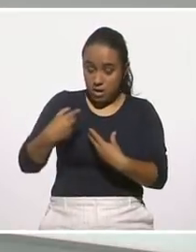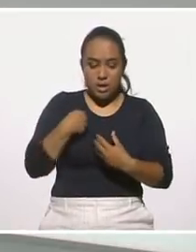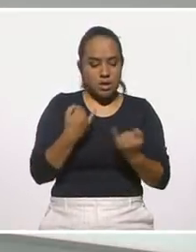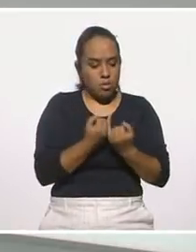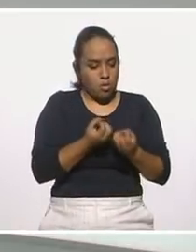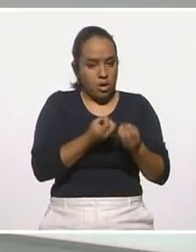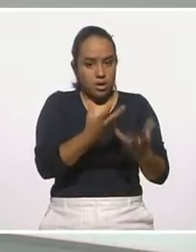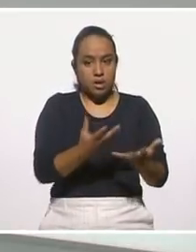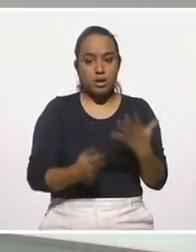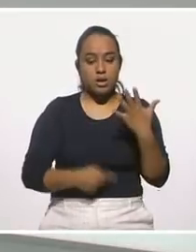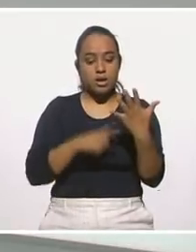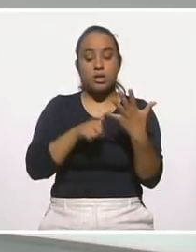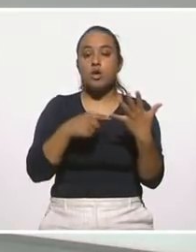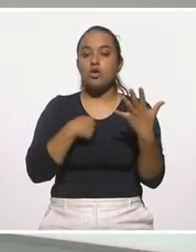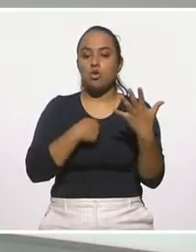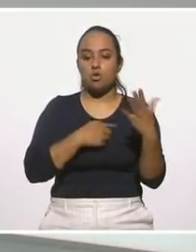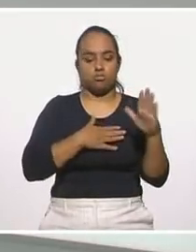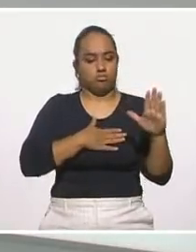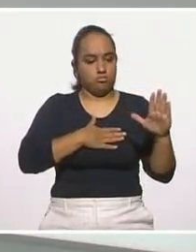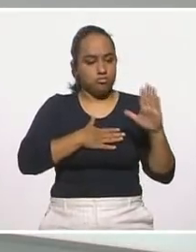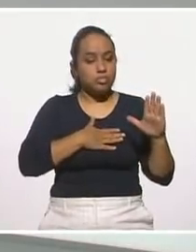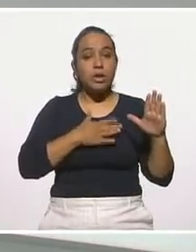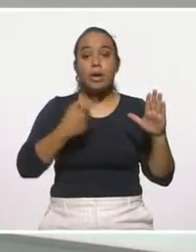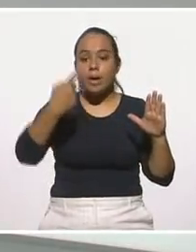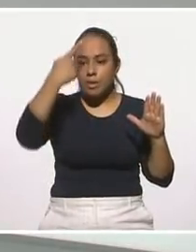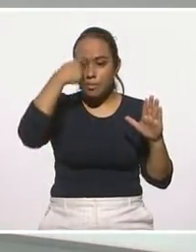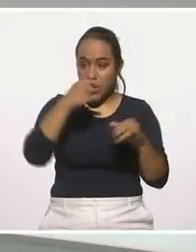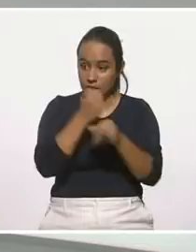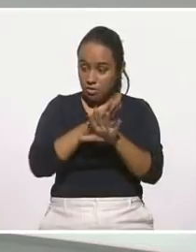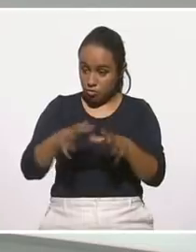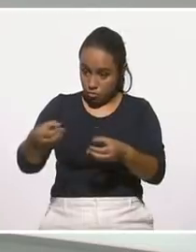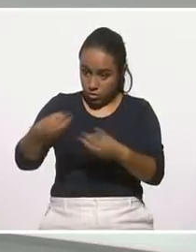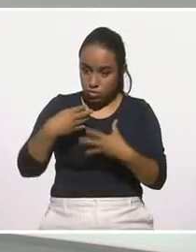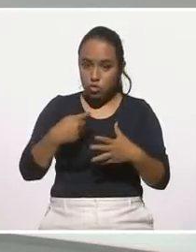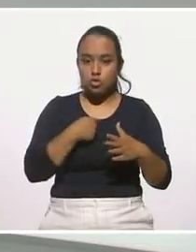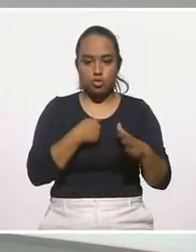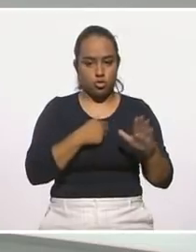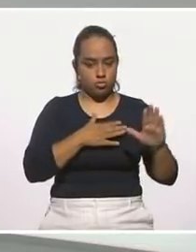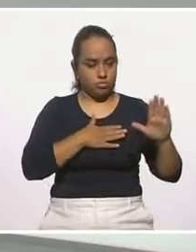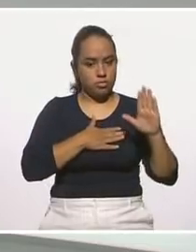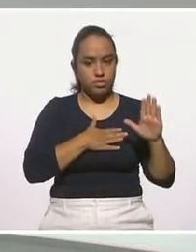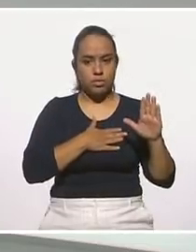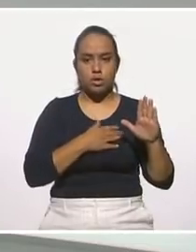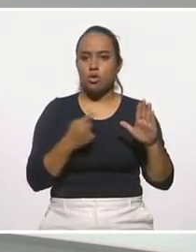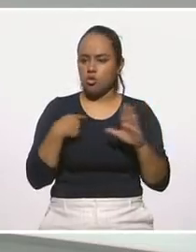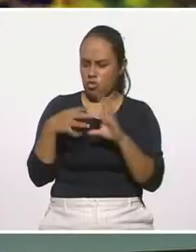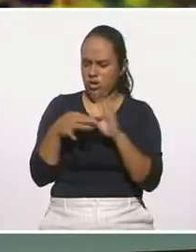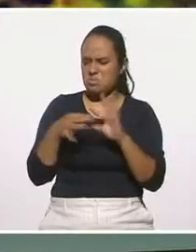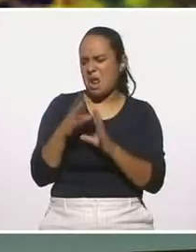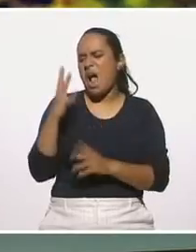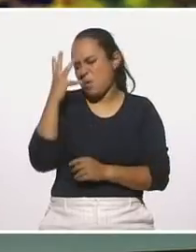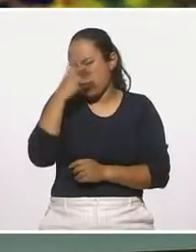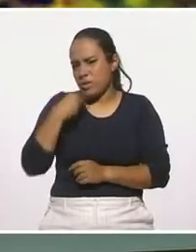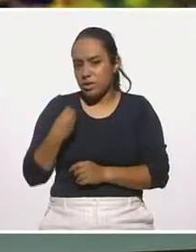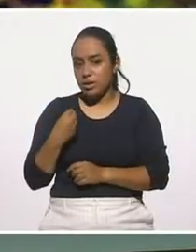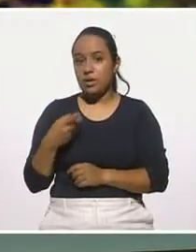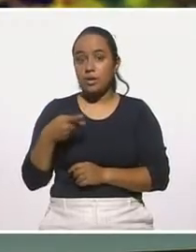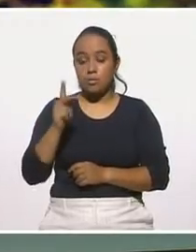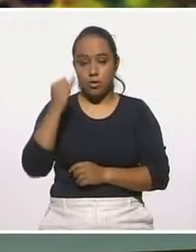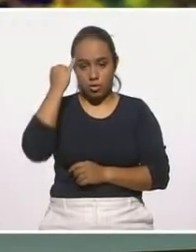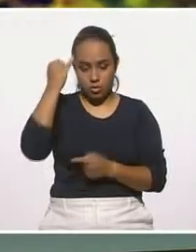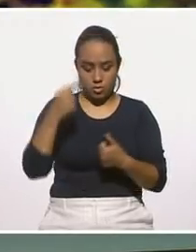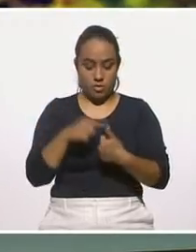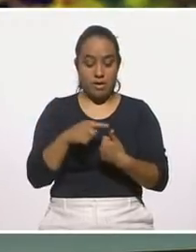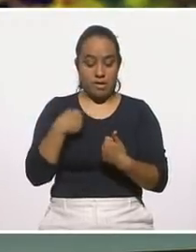ahorita y me comprometo a estar pendiente de la información que me facilitan. Lo puse muy bonito, pero imagínate así, yo, Fernando,